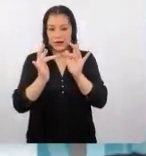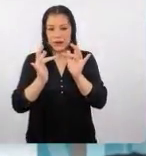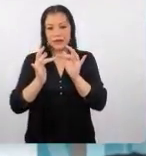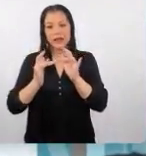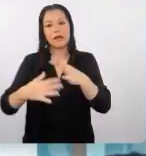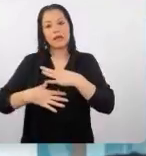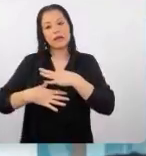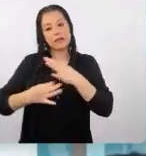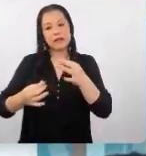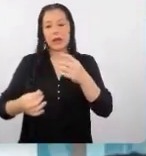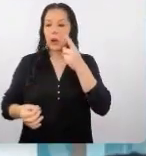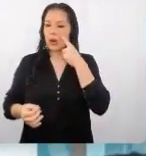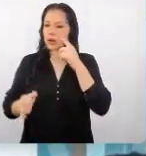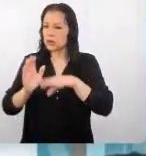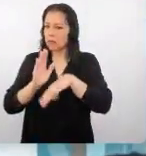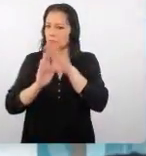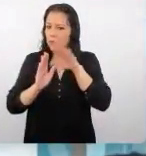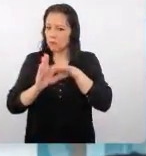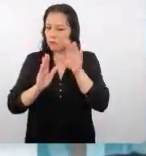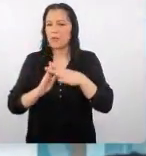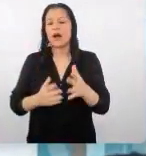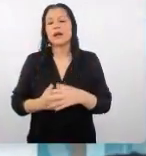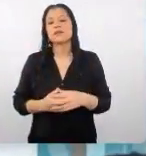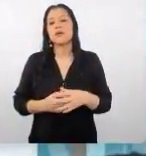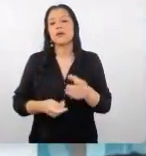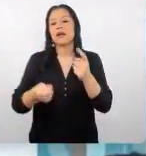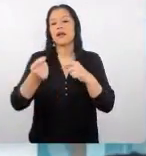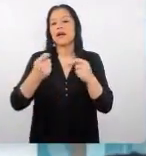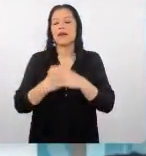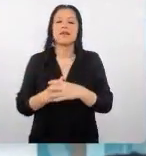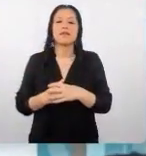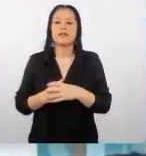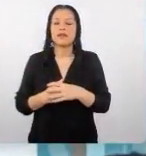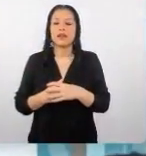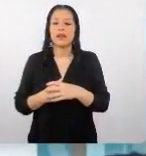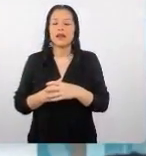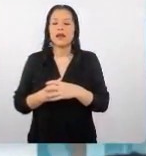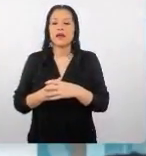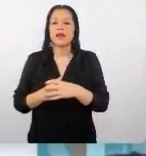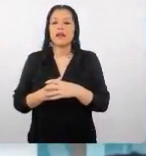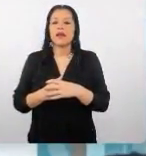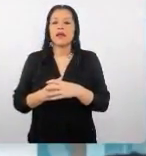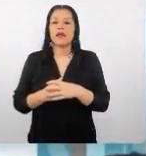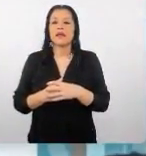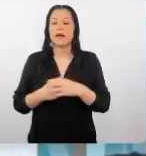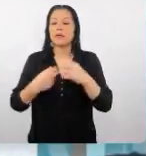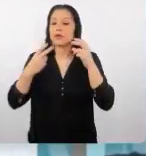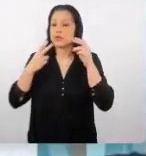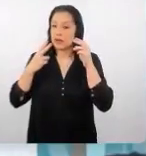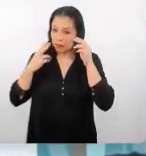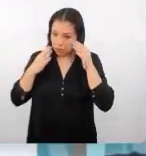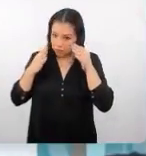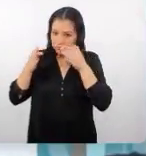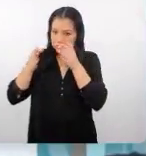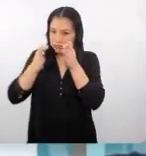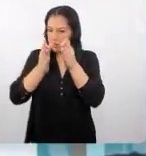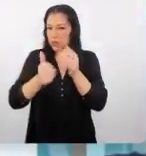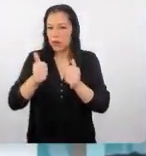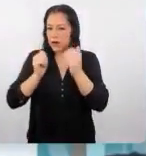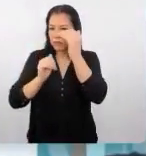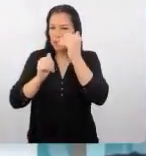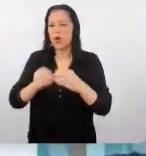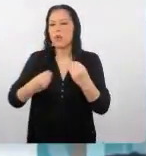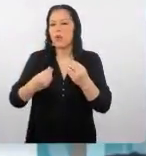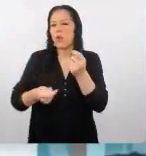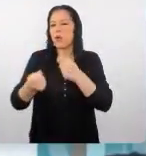están interesados en conocer un poco más sobre los mercados asiáticos. Vamos a continuar la ruta hacia cómo hacemos